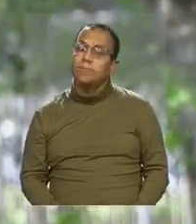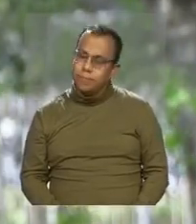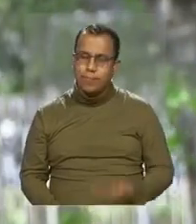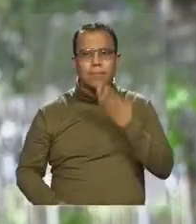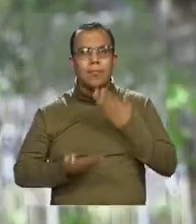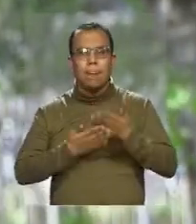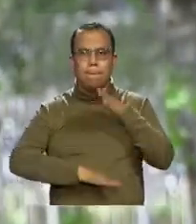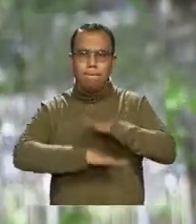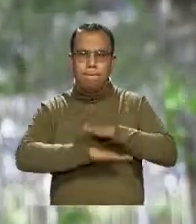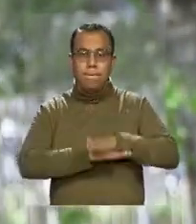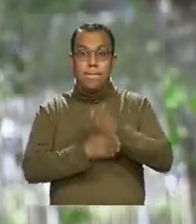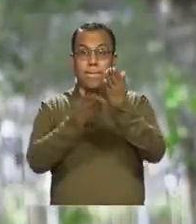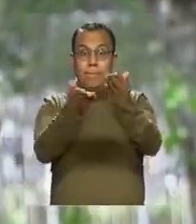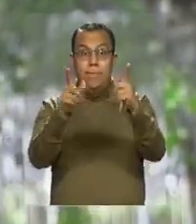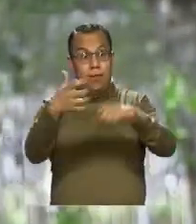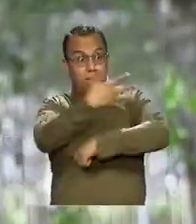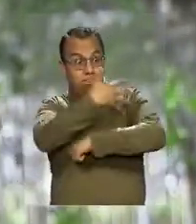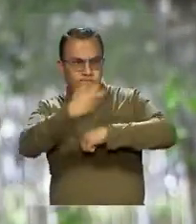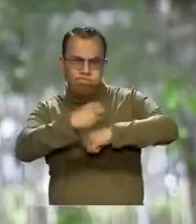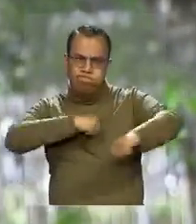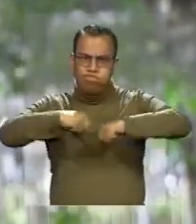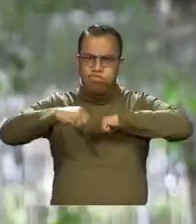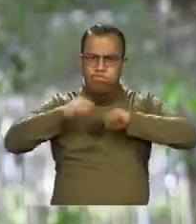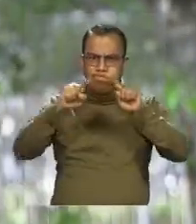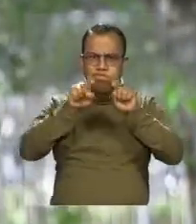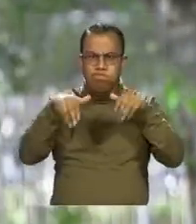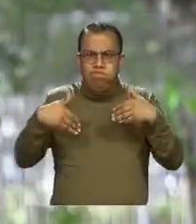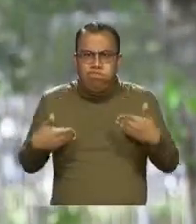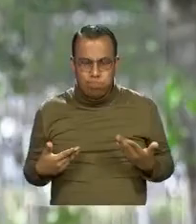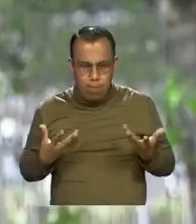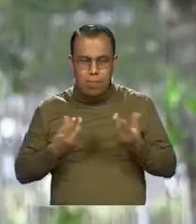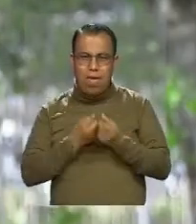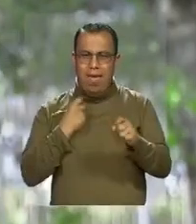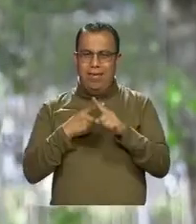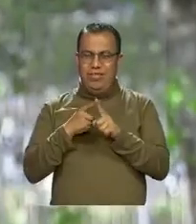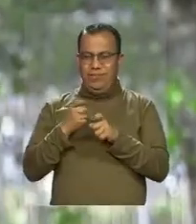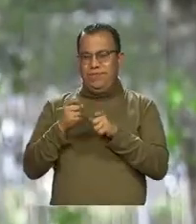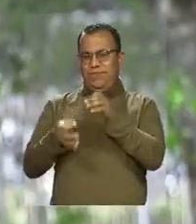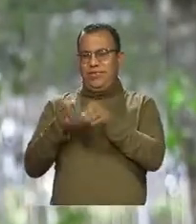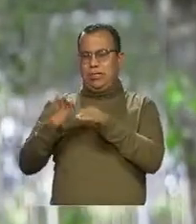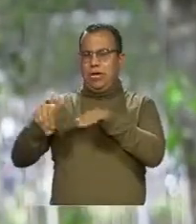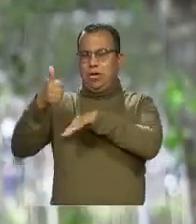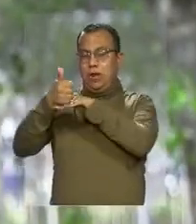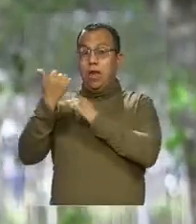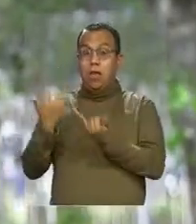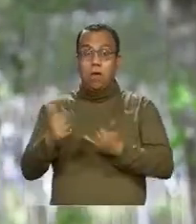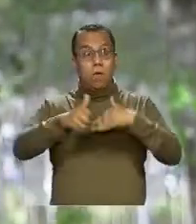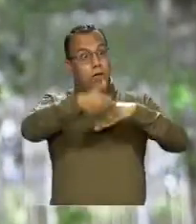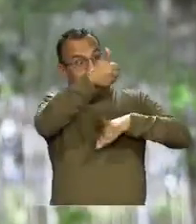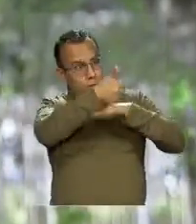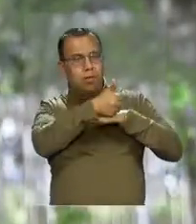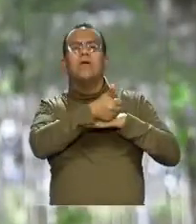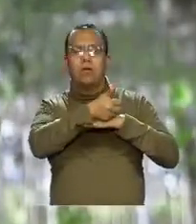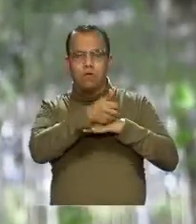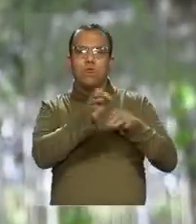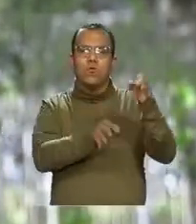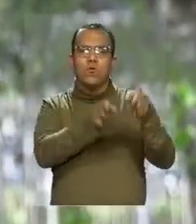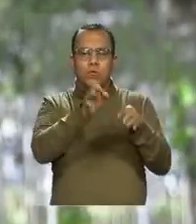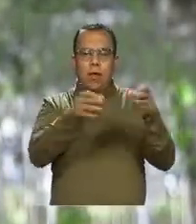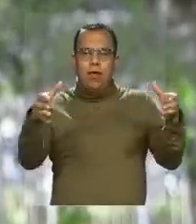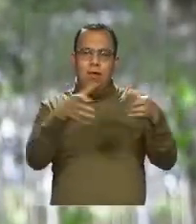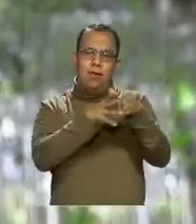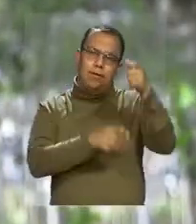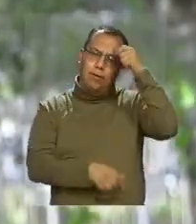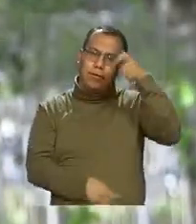Buenas tardes, Yamit. La gestión la llevará a cabo la exfiscal general de la Nación y actual directora de la Agencia Jurídica del